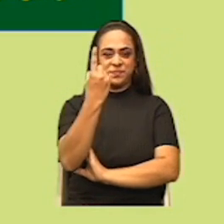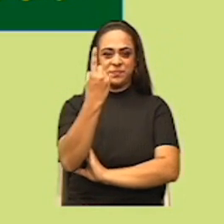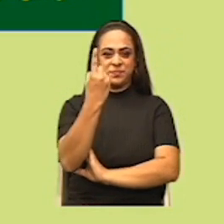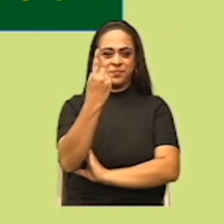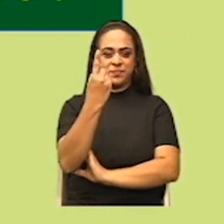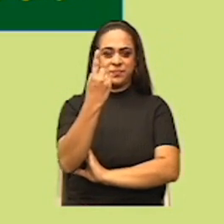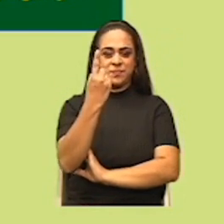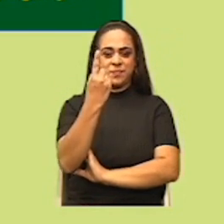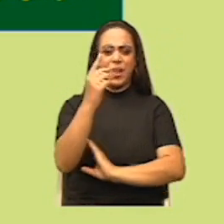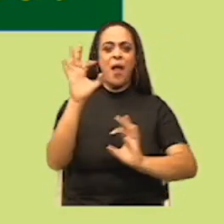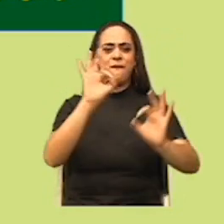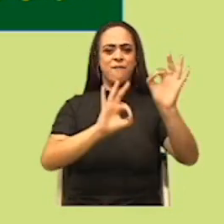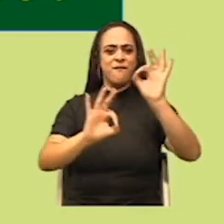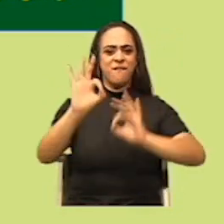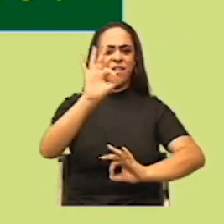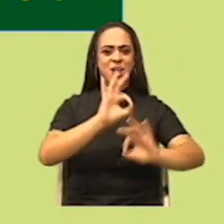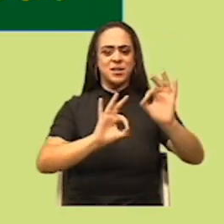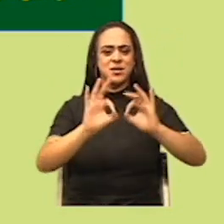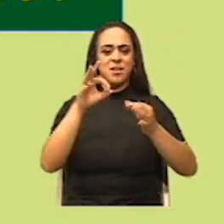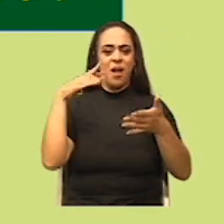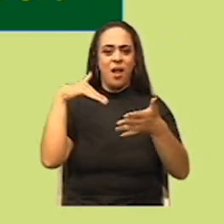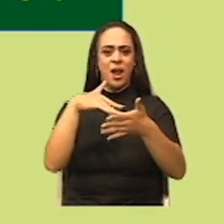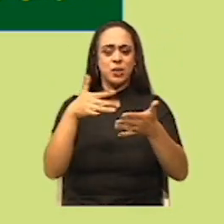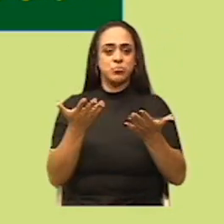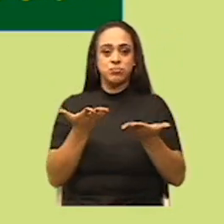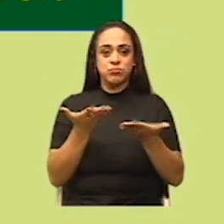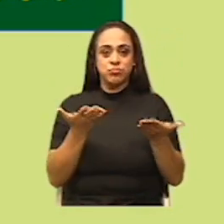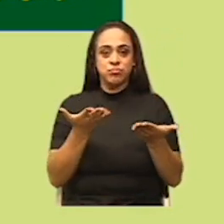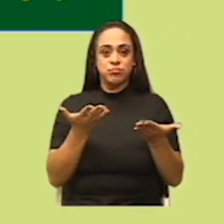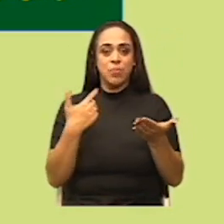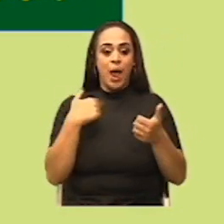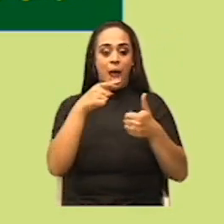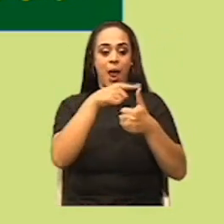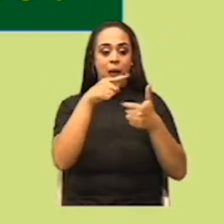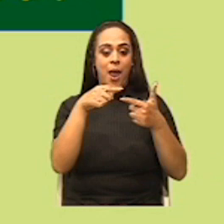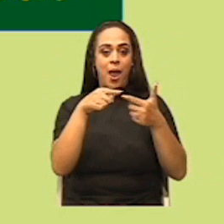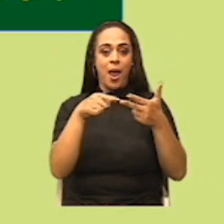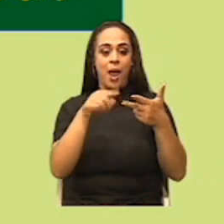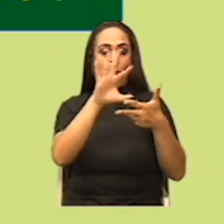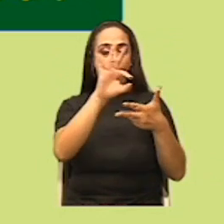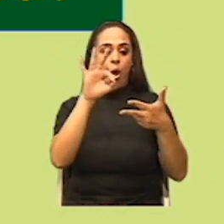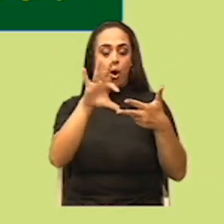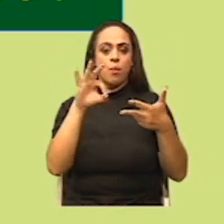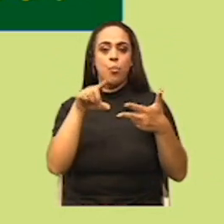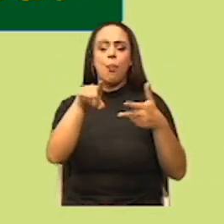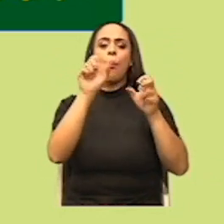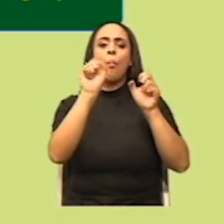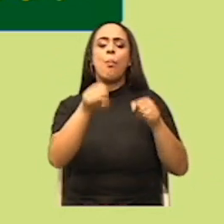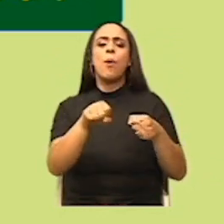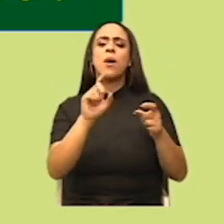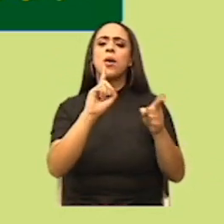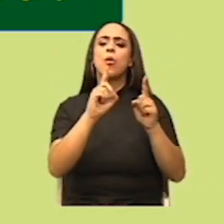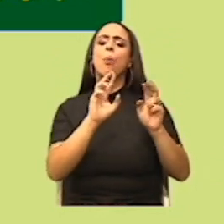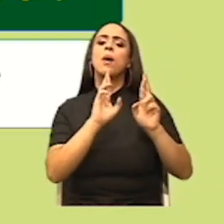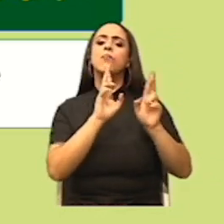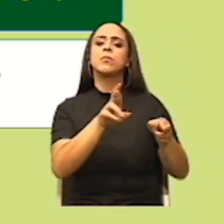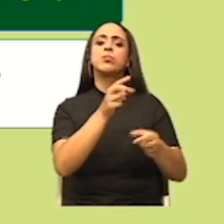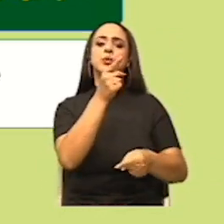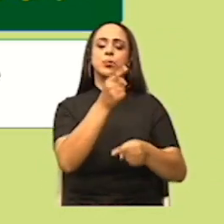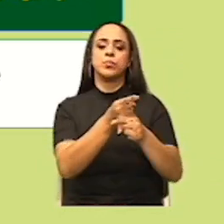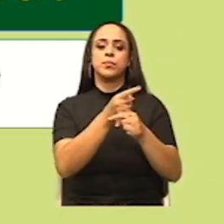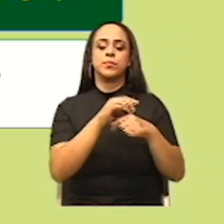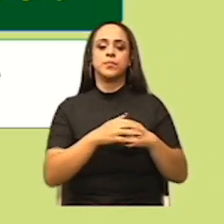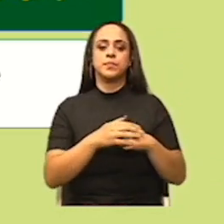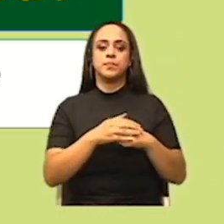la física? Vamos a ver que tenemos tres opciones y ustedes pueden ir anotando cuál creen que es la respuesta correcta.